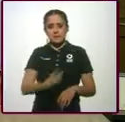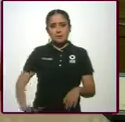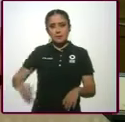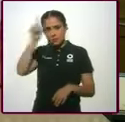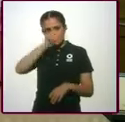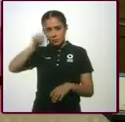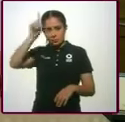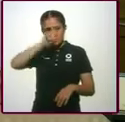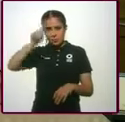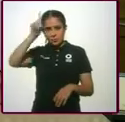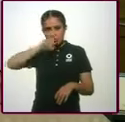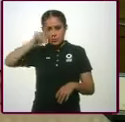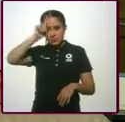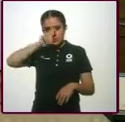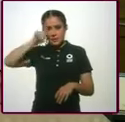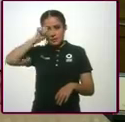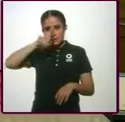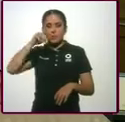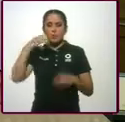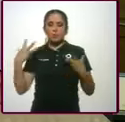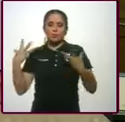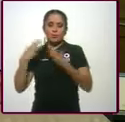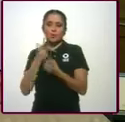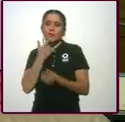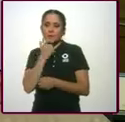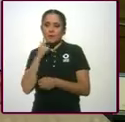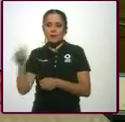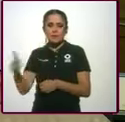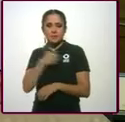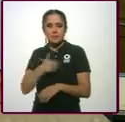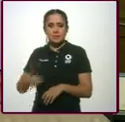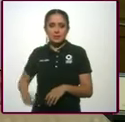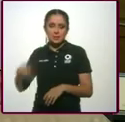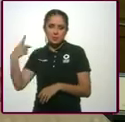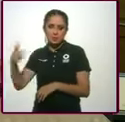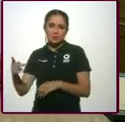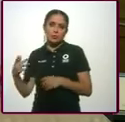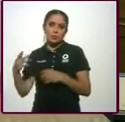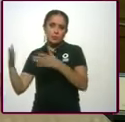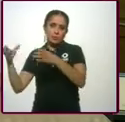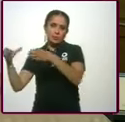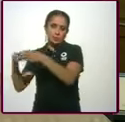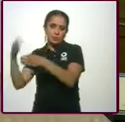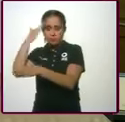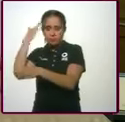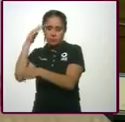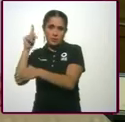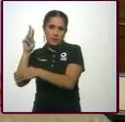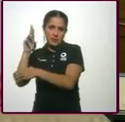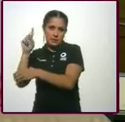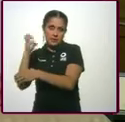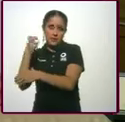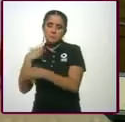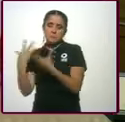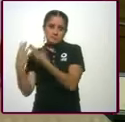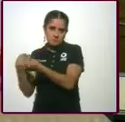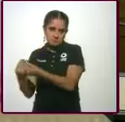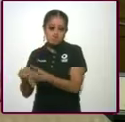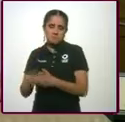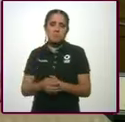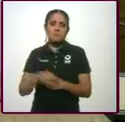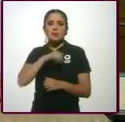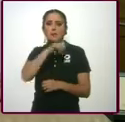Andrés Manuel como presidente del partido a nivel nacional. Y ya de ahí ya me fui a la